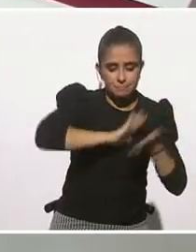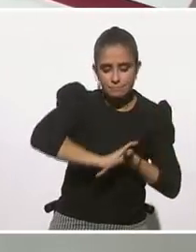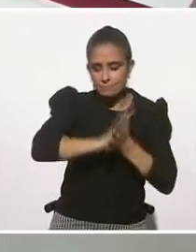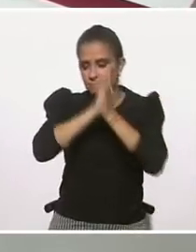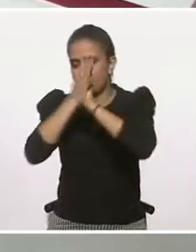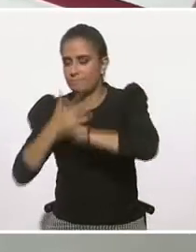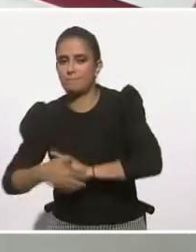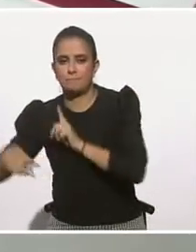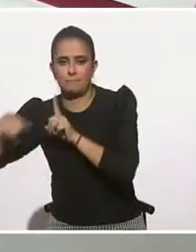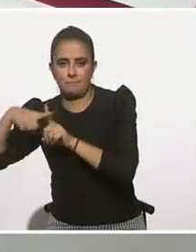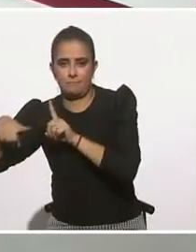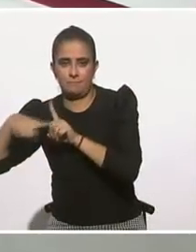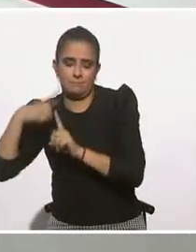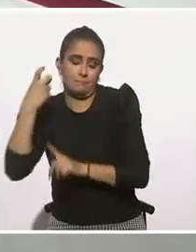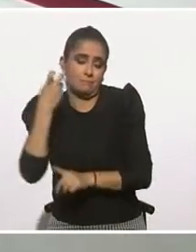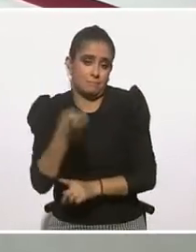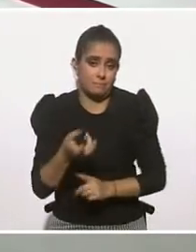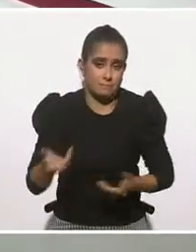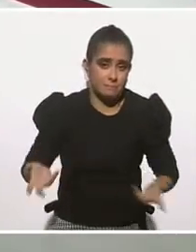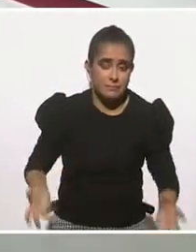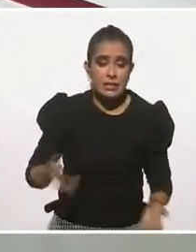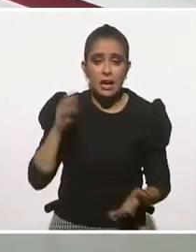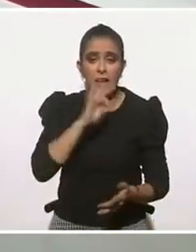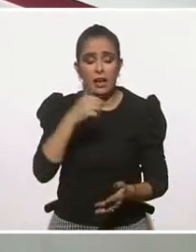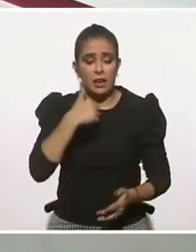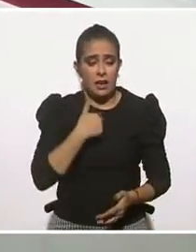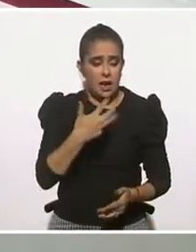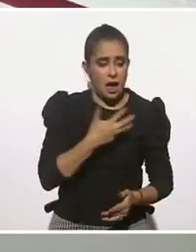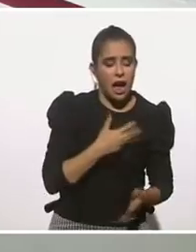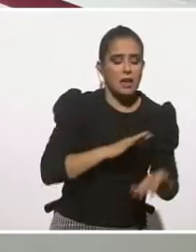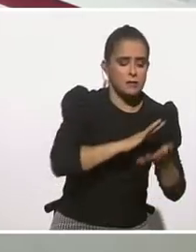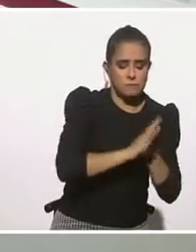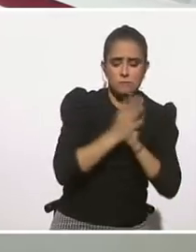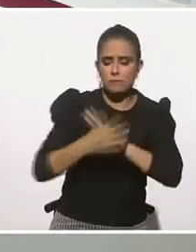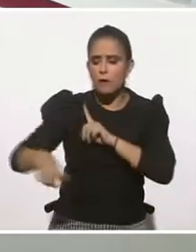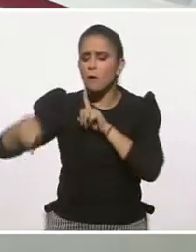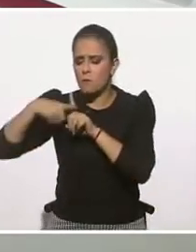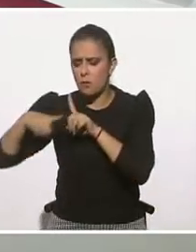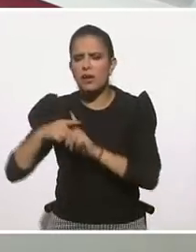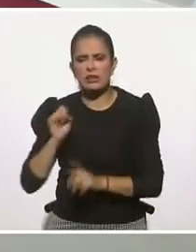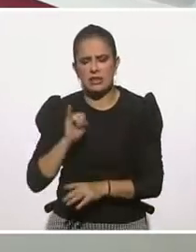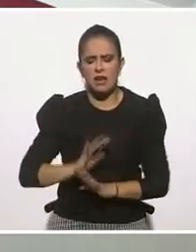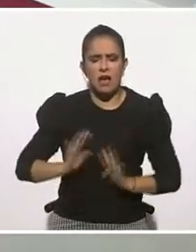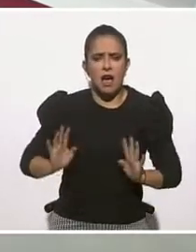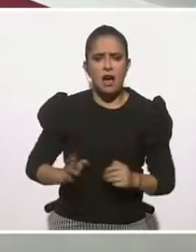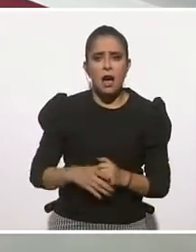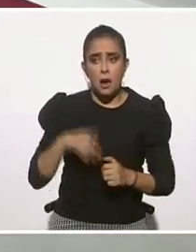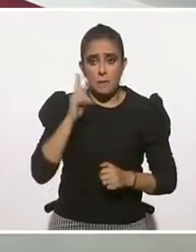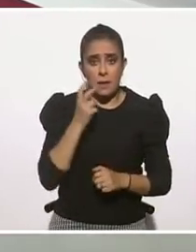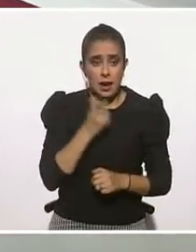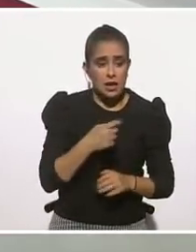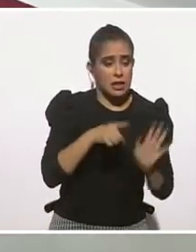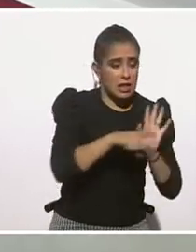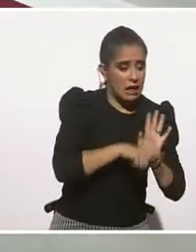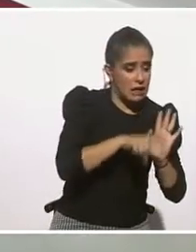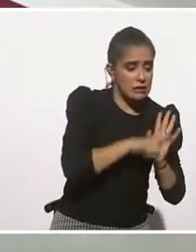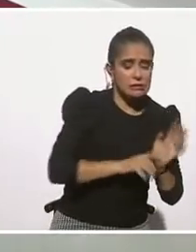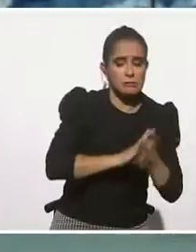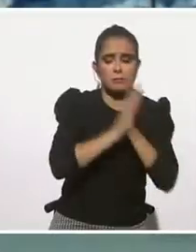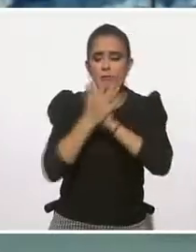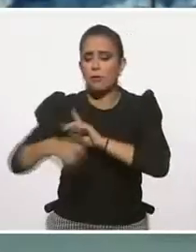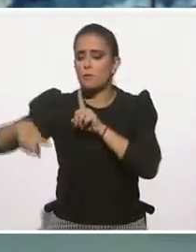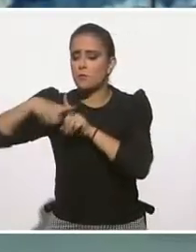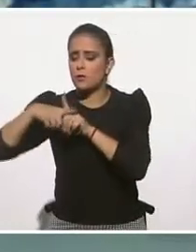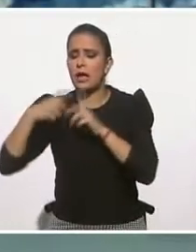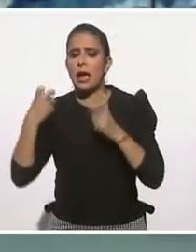sea. O sea, ya simplemente, porque lo podemos convertir en algo positivo, sí. Pero aunque, al menos con que lo conviertas en algo que ya no genera más daño,